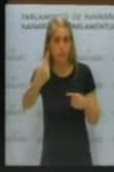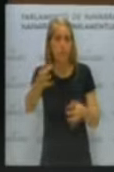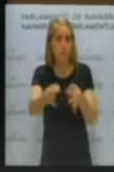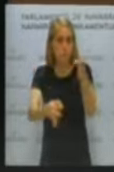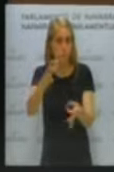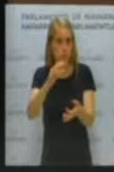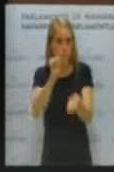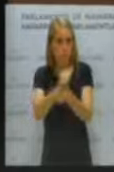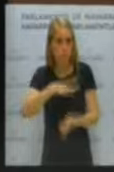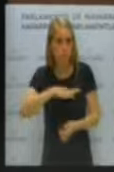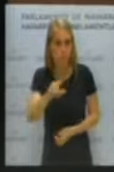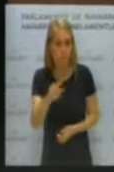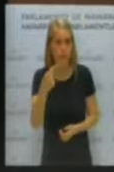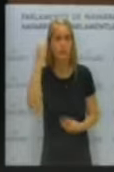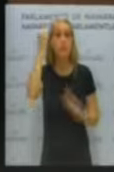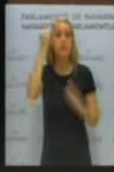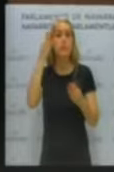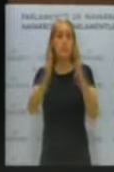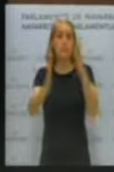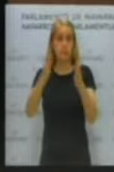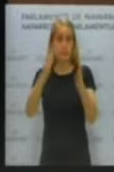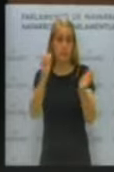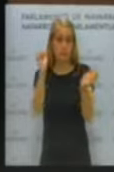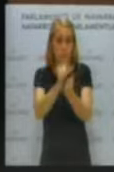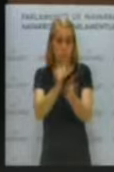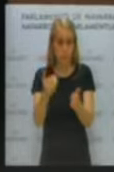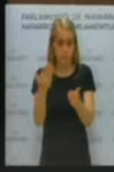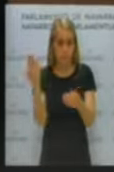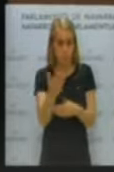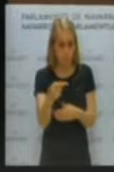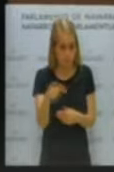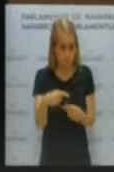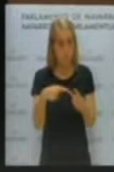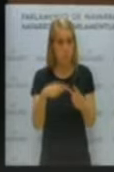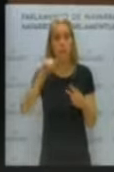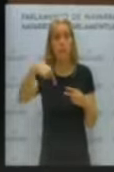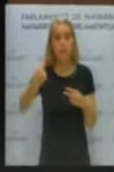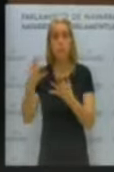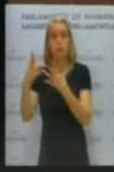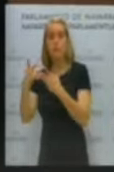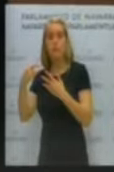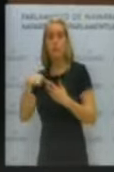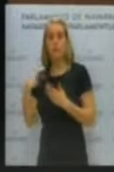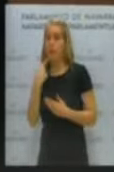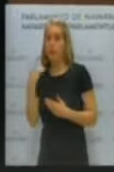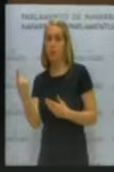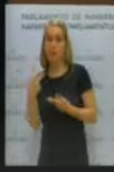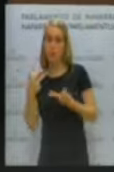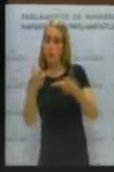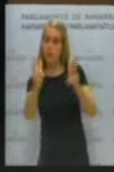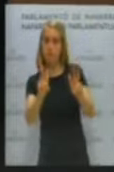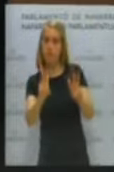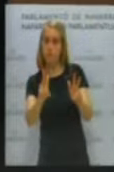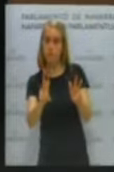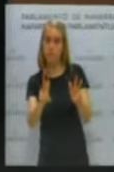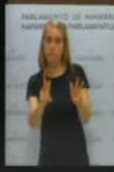Y está claro que lo que es sancionable en vía penal, cuando se abre la vía penal, pues la vía administrativa debe ceder ante ella.